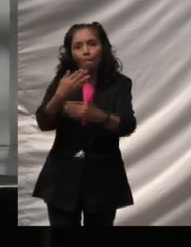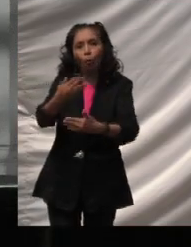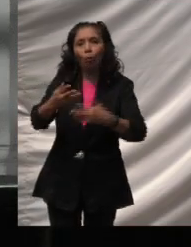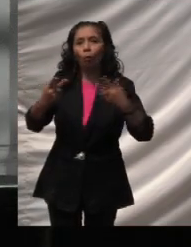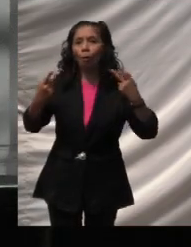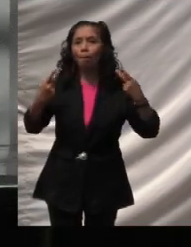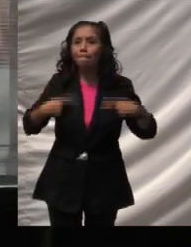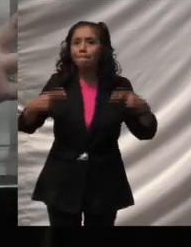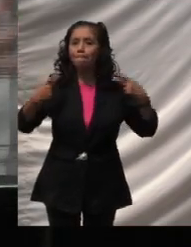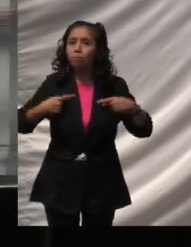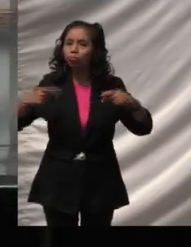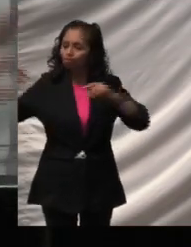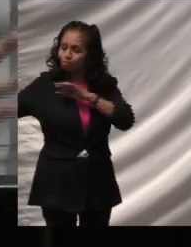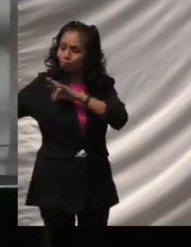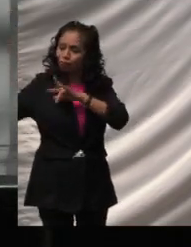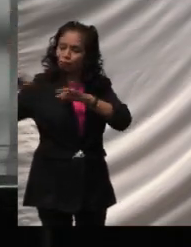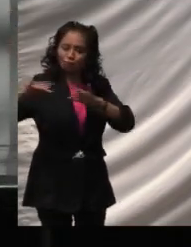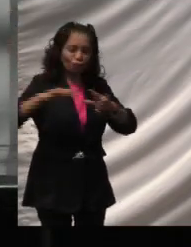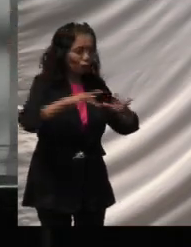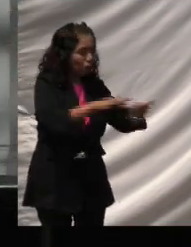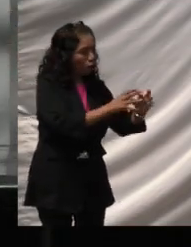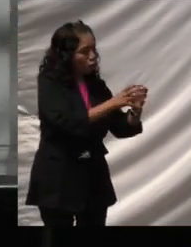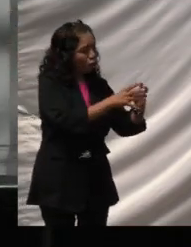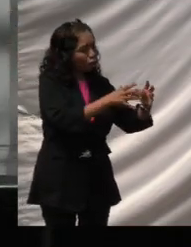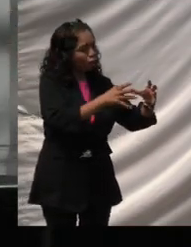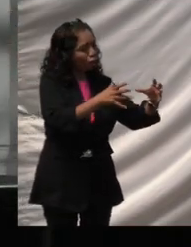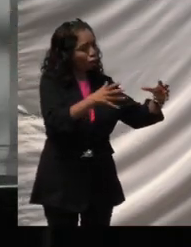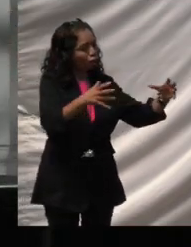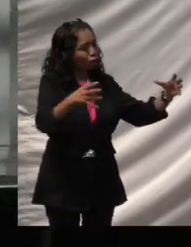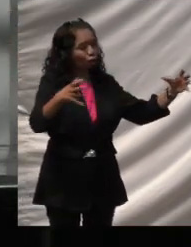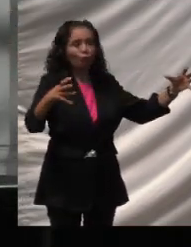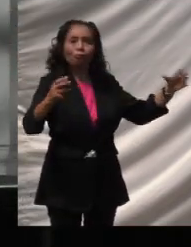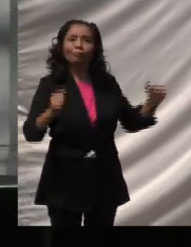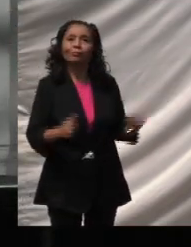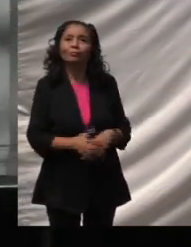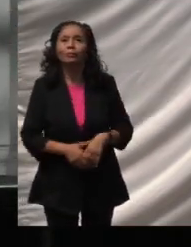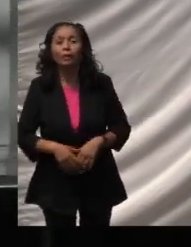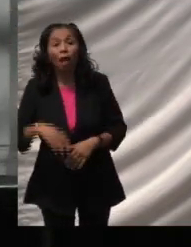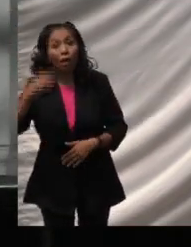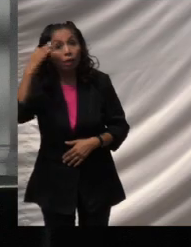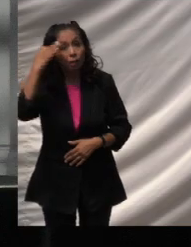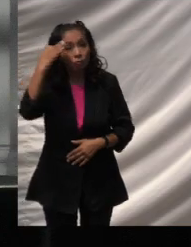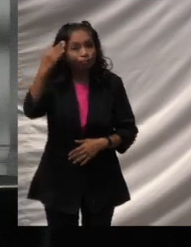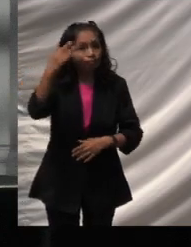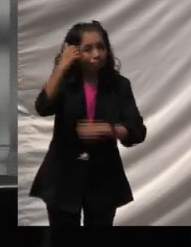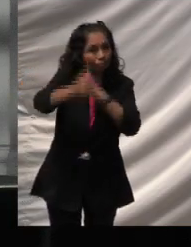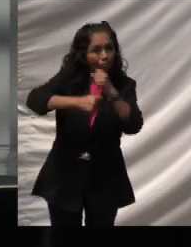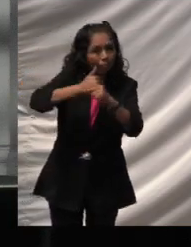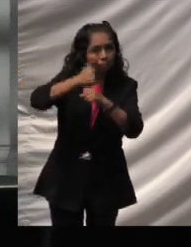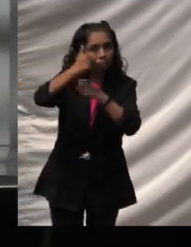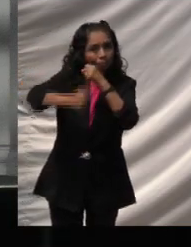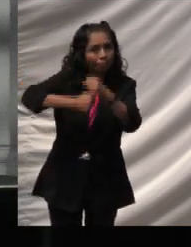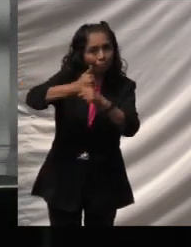fue creciendo la tribu de Quintana Roo. Con el pasar de los años,